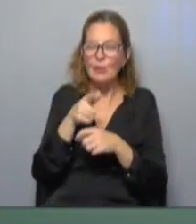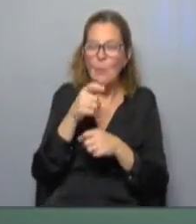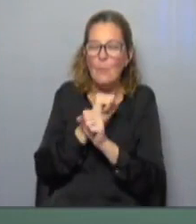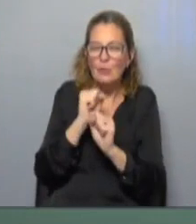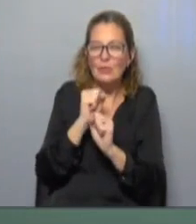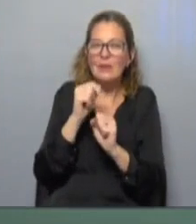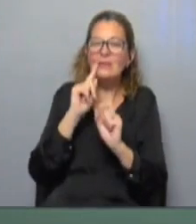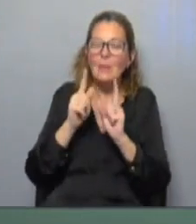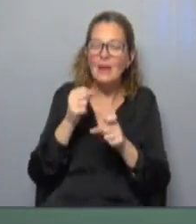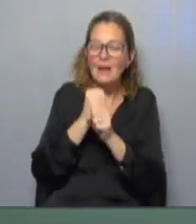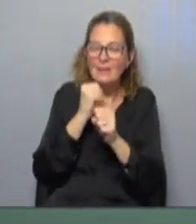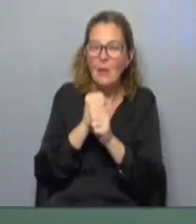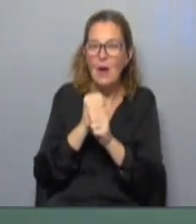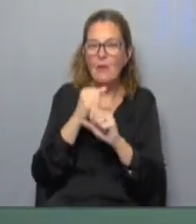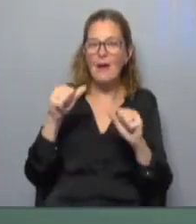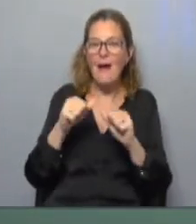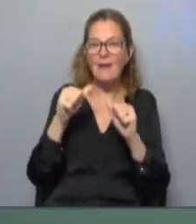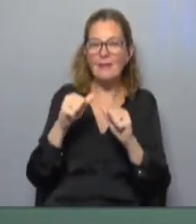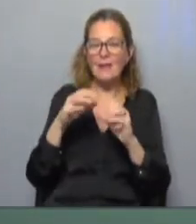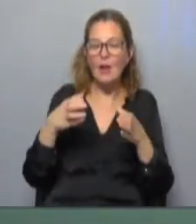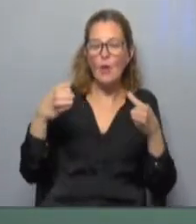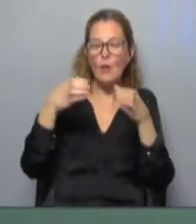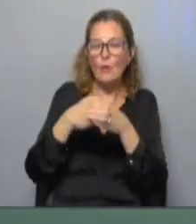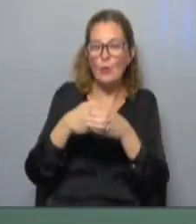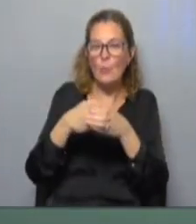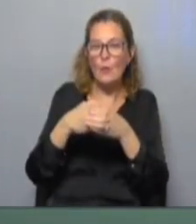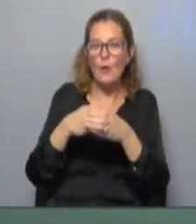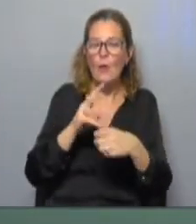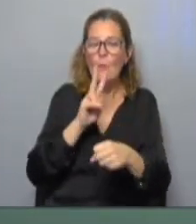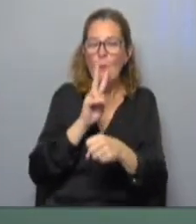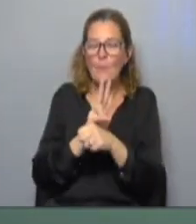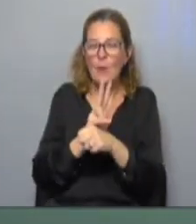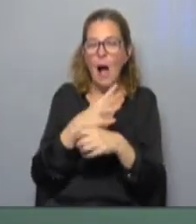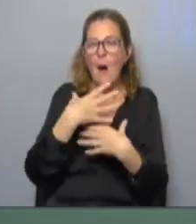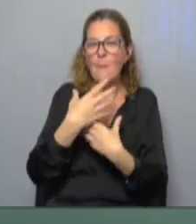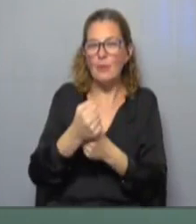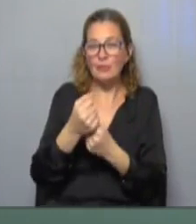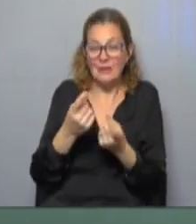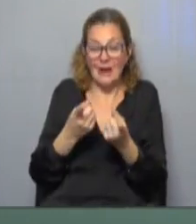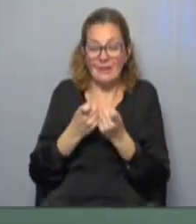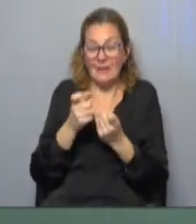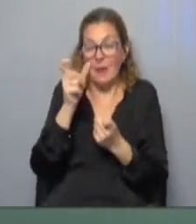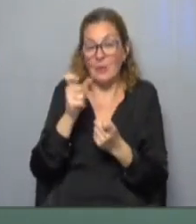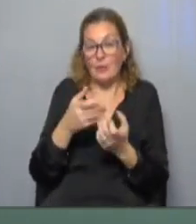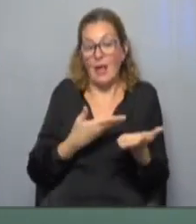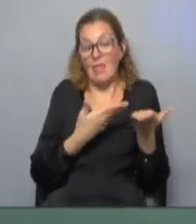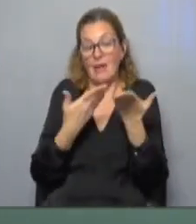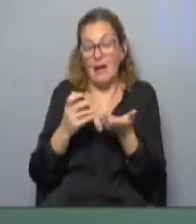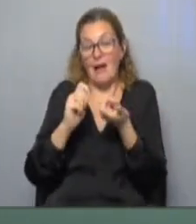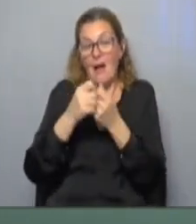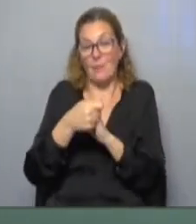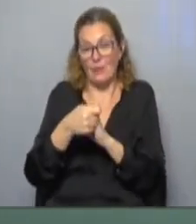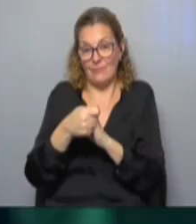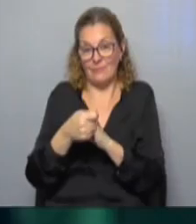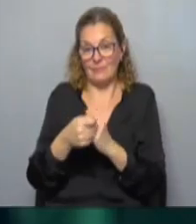destacó la labor que realiza en tanto colectivo sobre todo respaldando a las personas que tienen la necesidad de recibir un trasplante